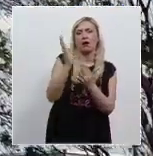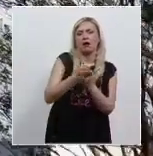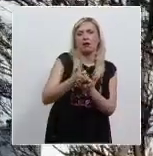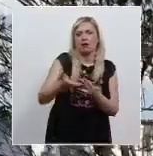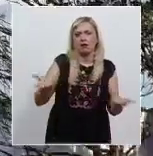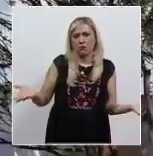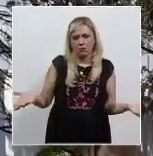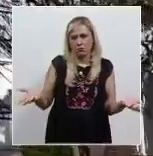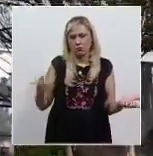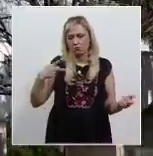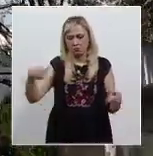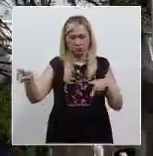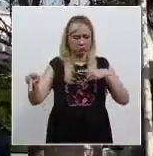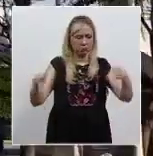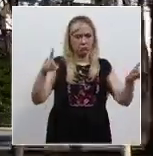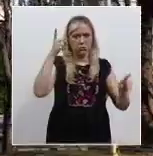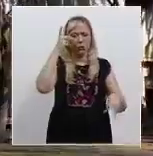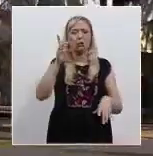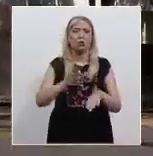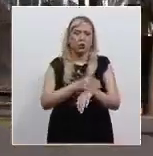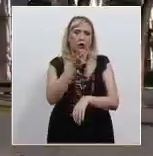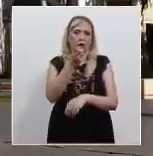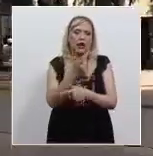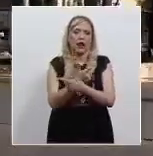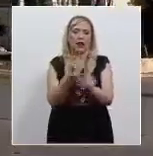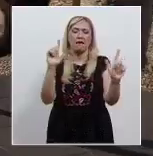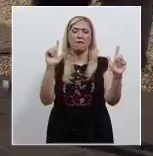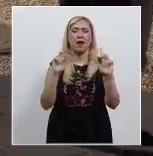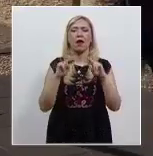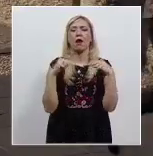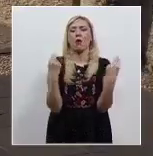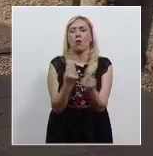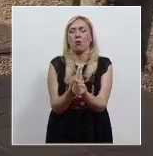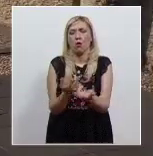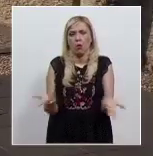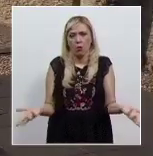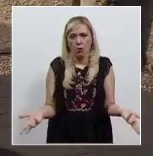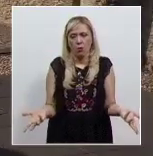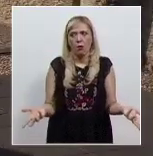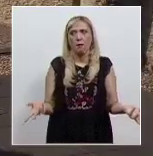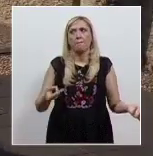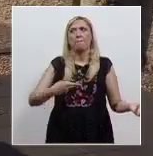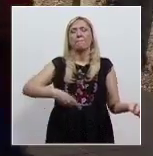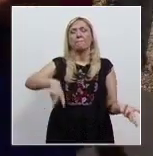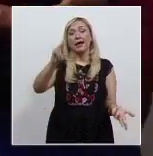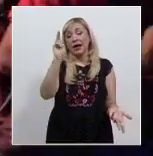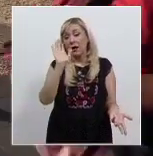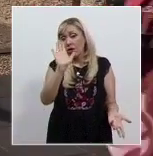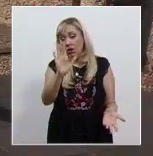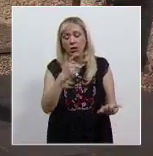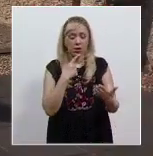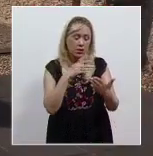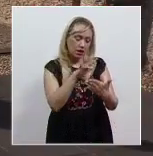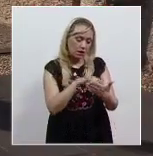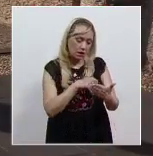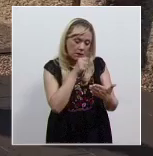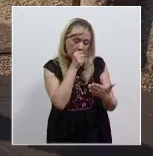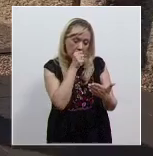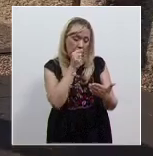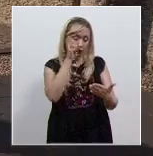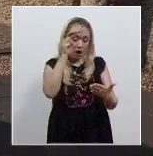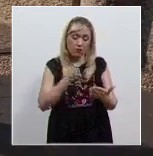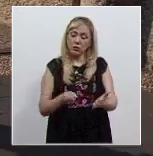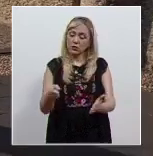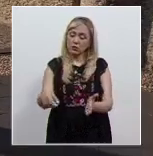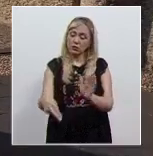establecer este tipo de régimen como consecuencia inmediata, no resulta razonable ni proporcional con el fin que persigue, pues si